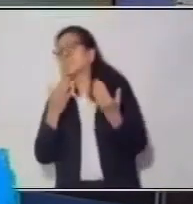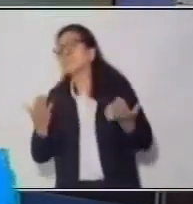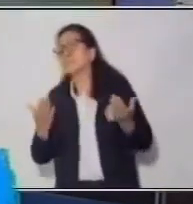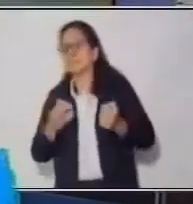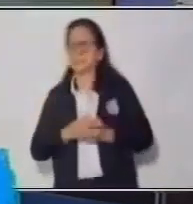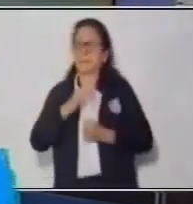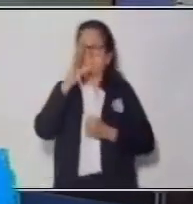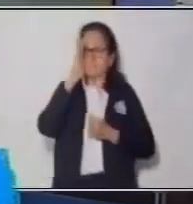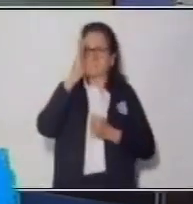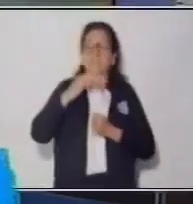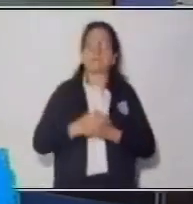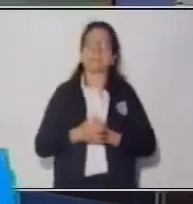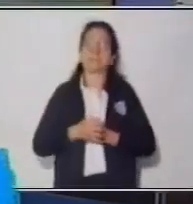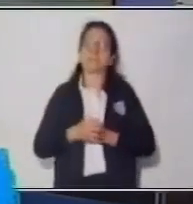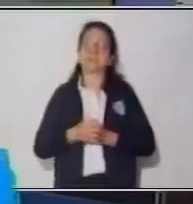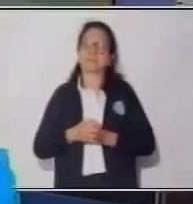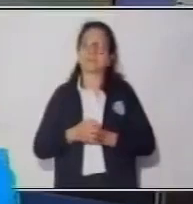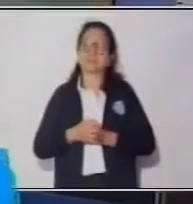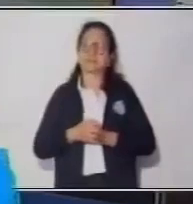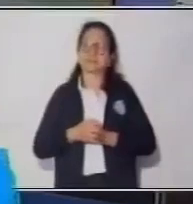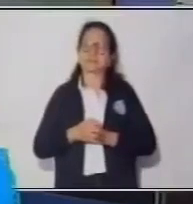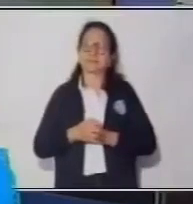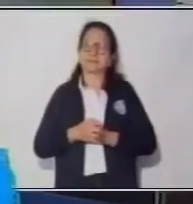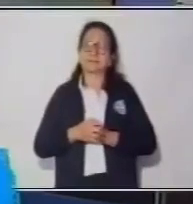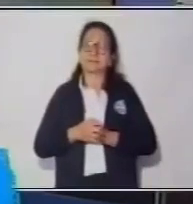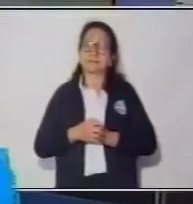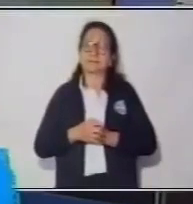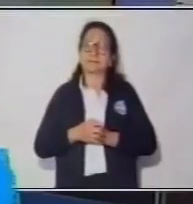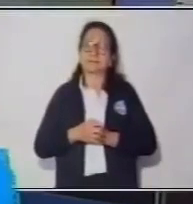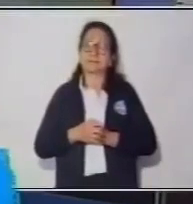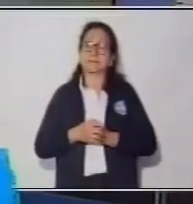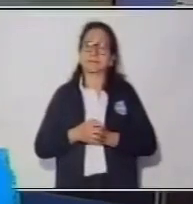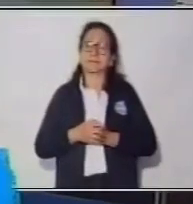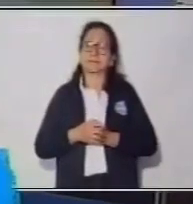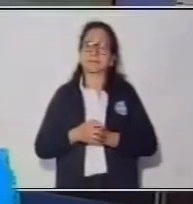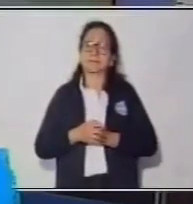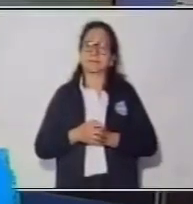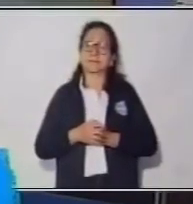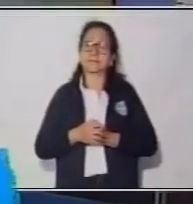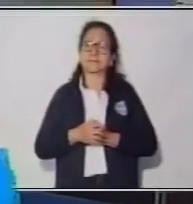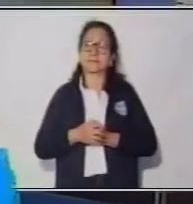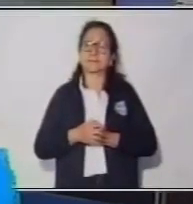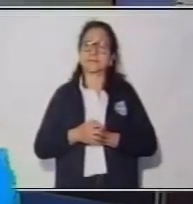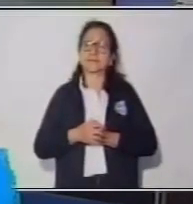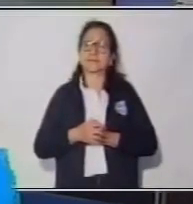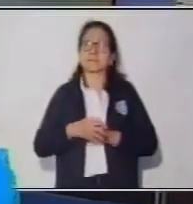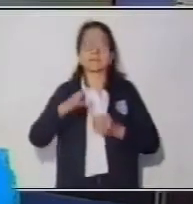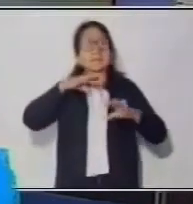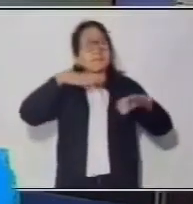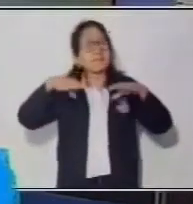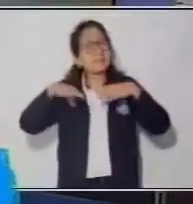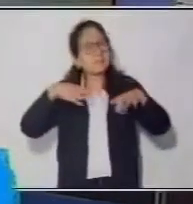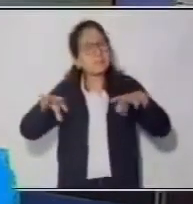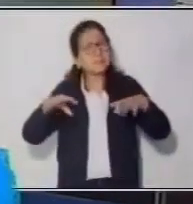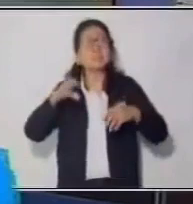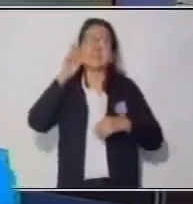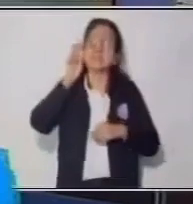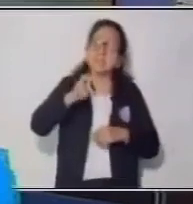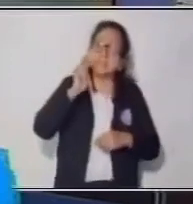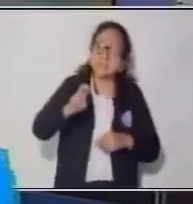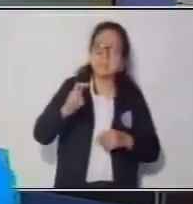B. Muy bien. Entonces, dice, para realizar una actividad necesita